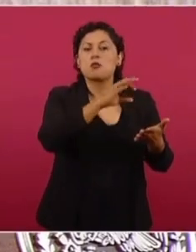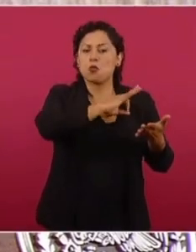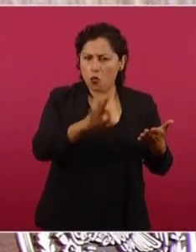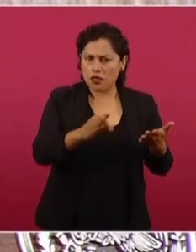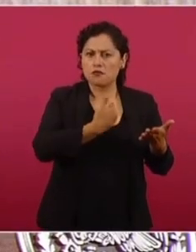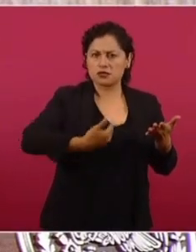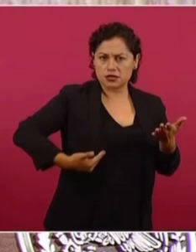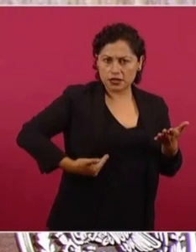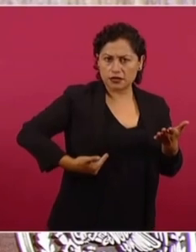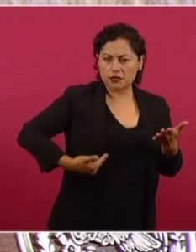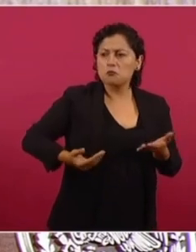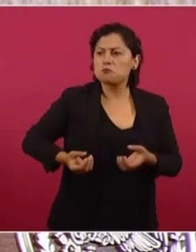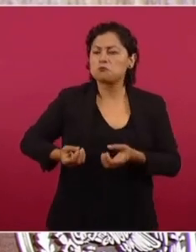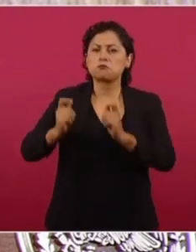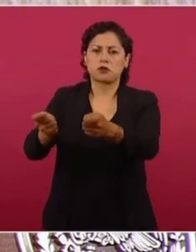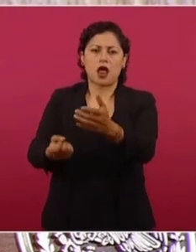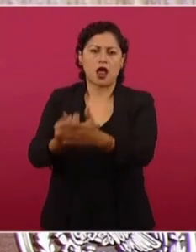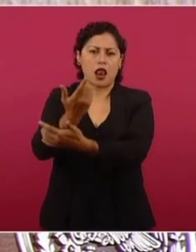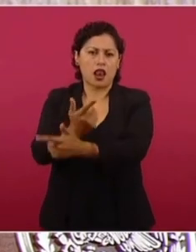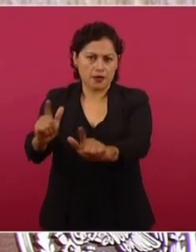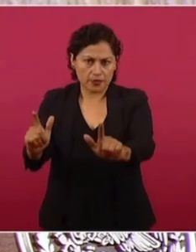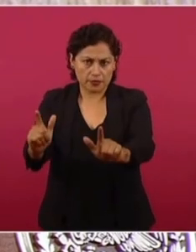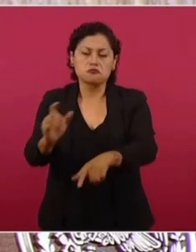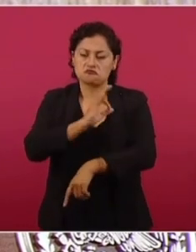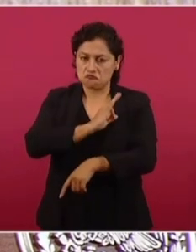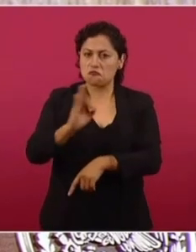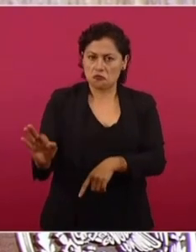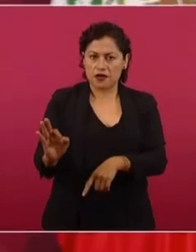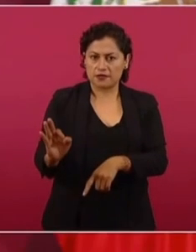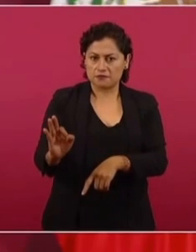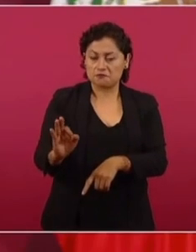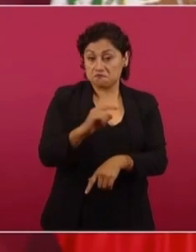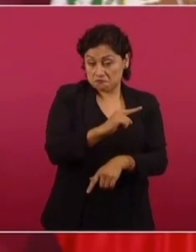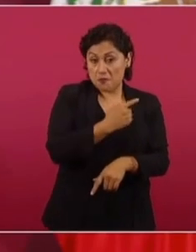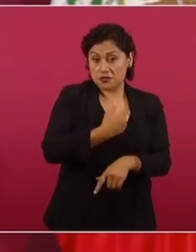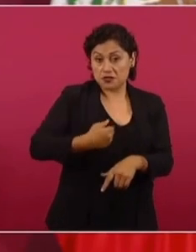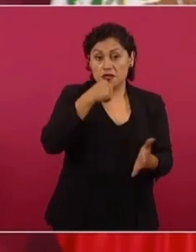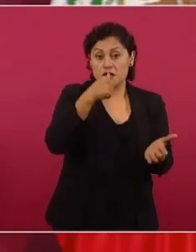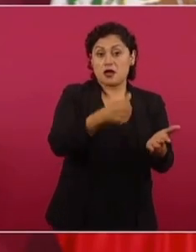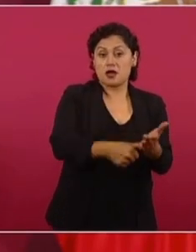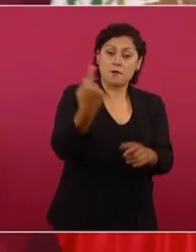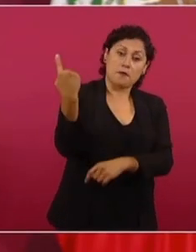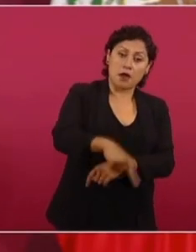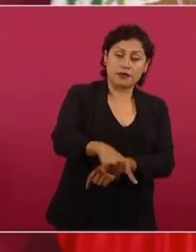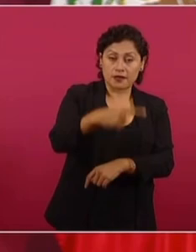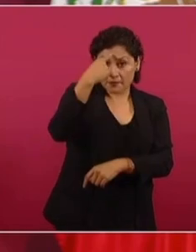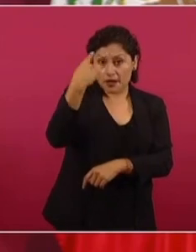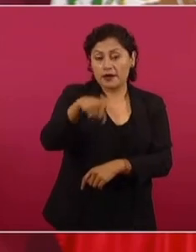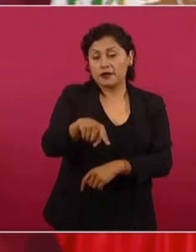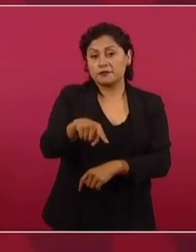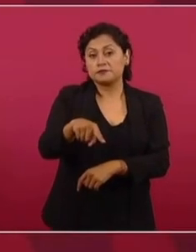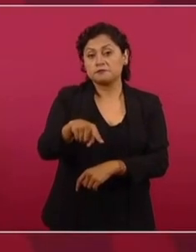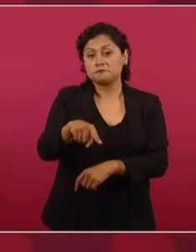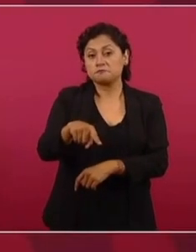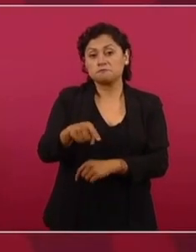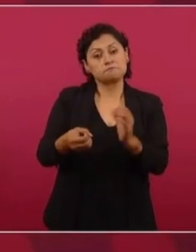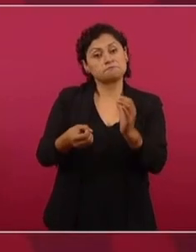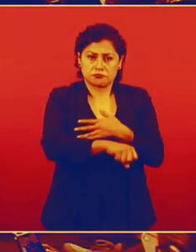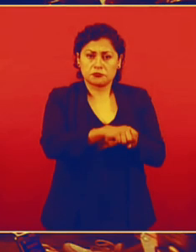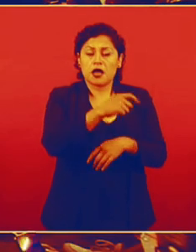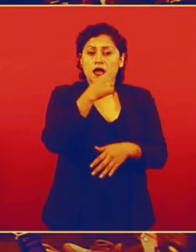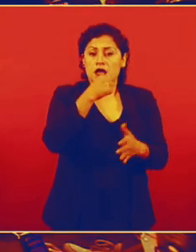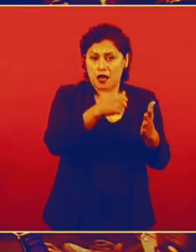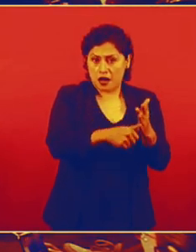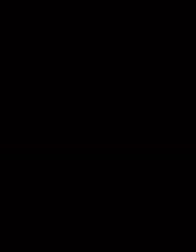los presidentes para emitir decretos, para liberar a